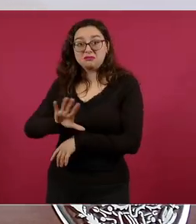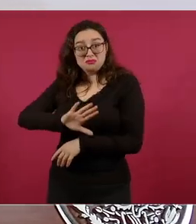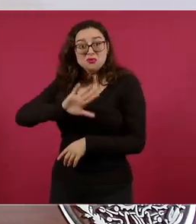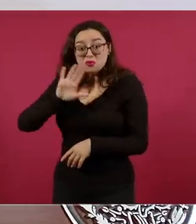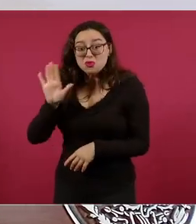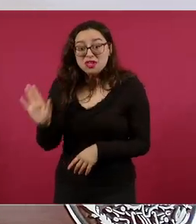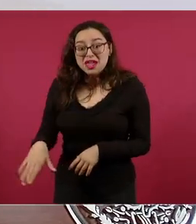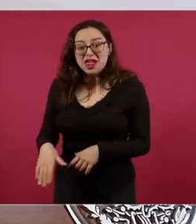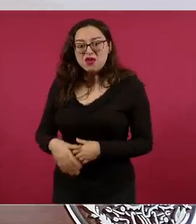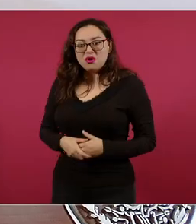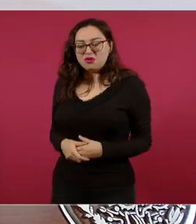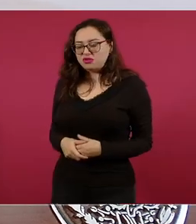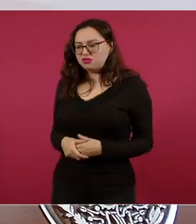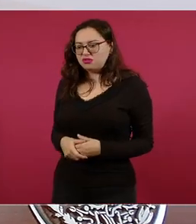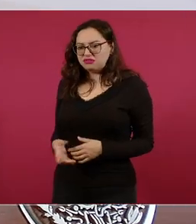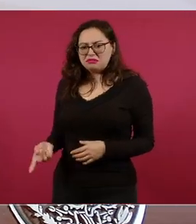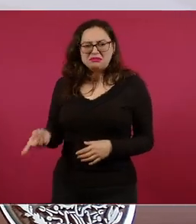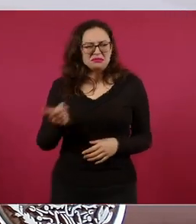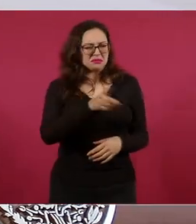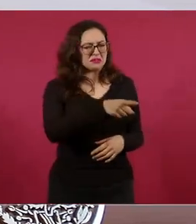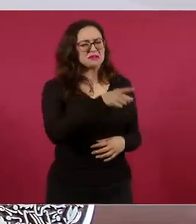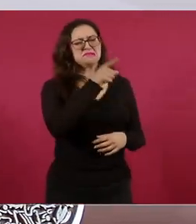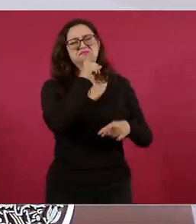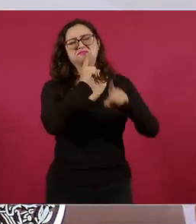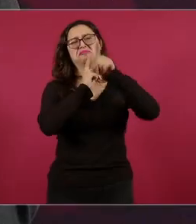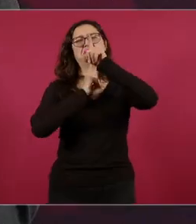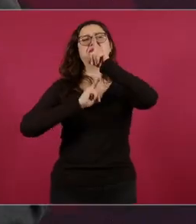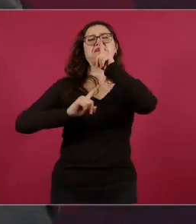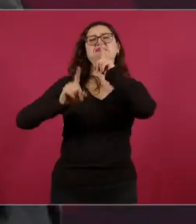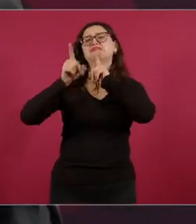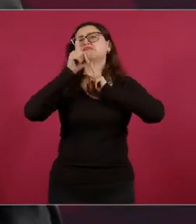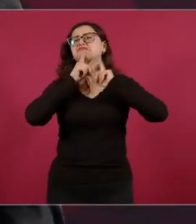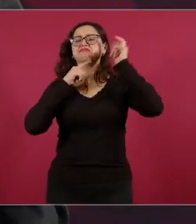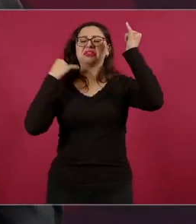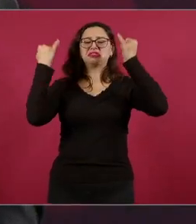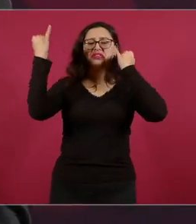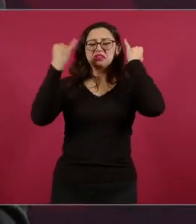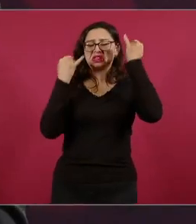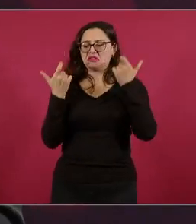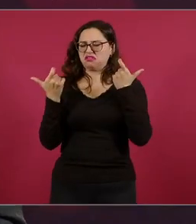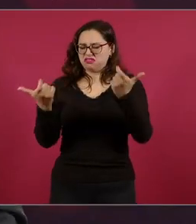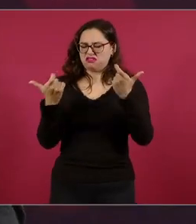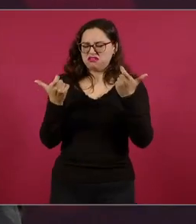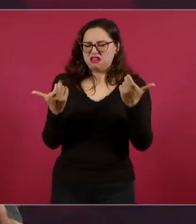¿Qué tiene que ver con estos que se han enriquecido?